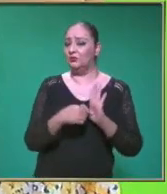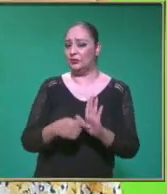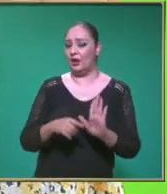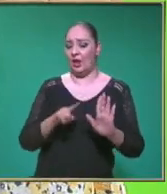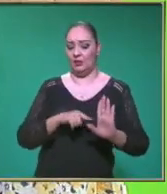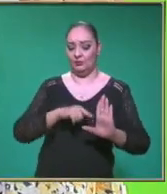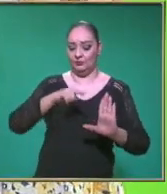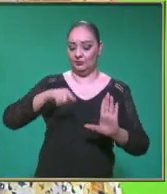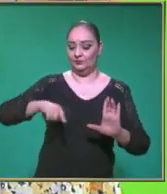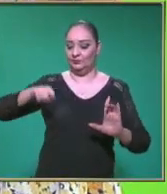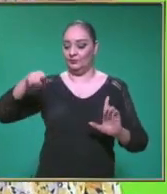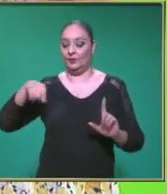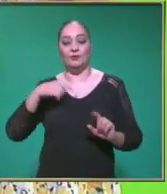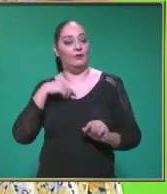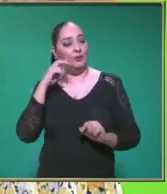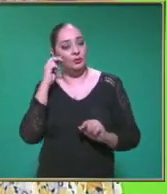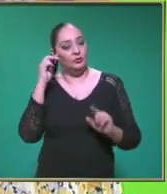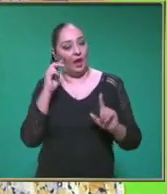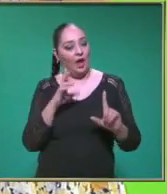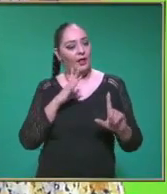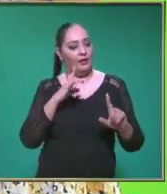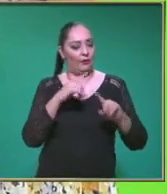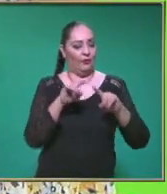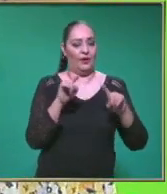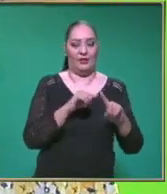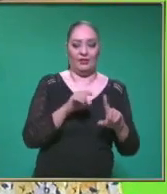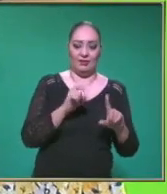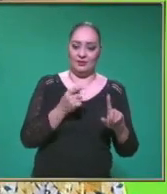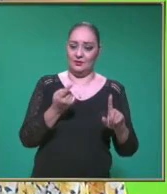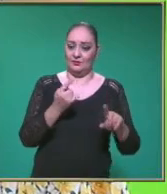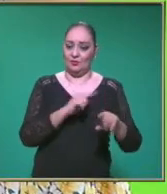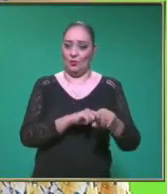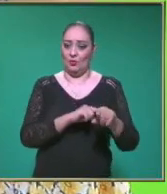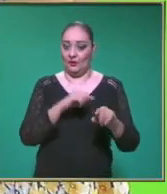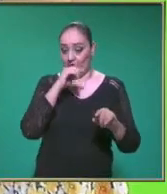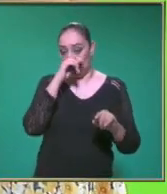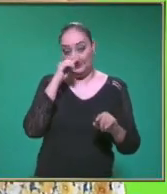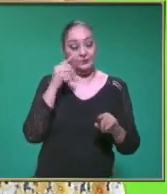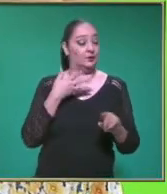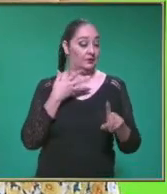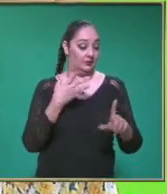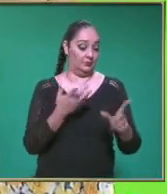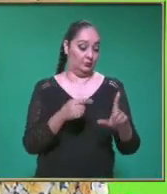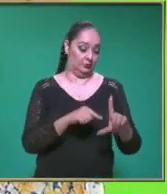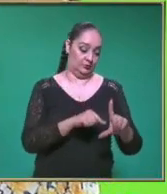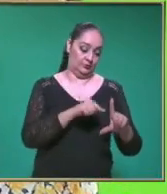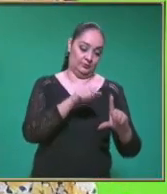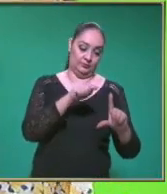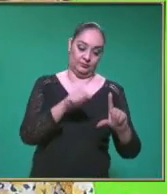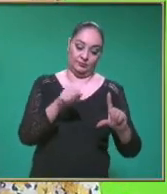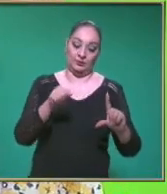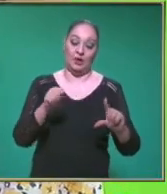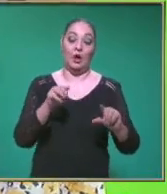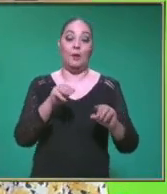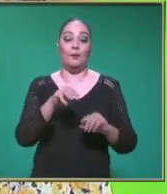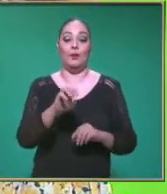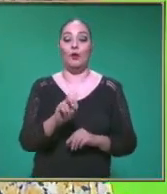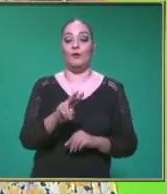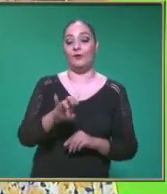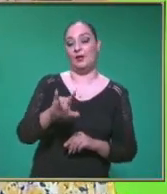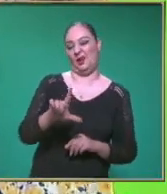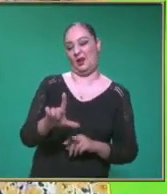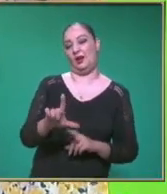Vamos a ir notando Que en diferentes momentos En diferentes tiempos El móvil Tuvo algunas